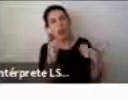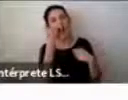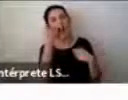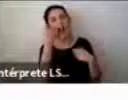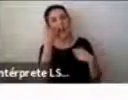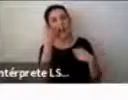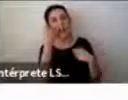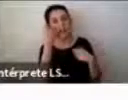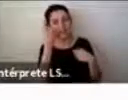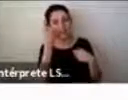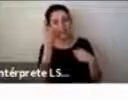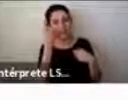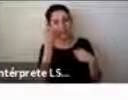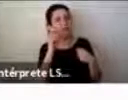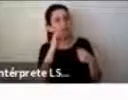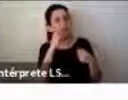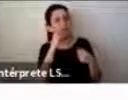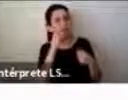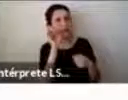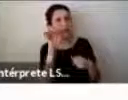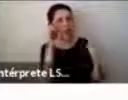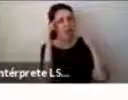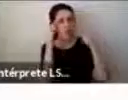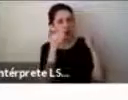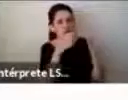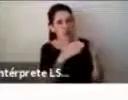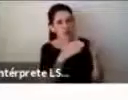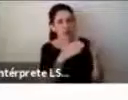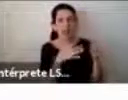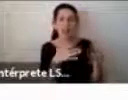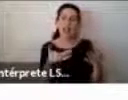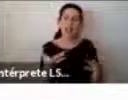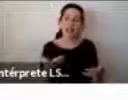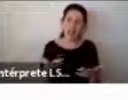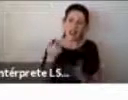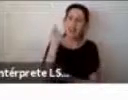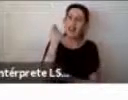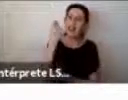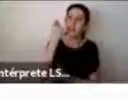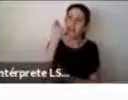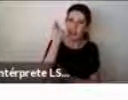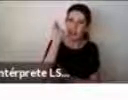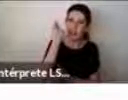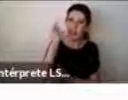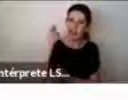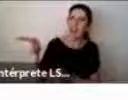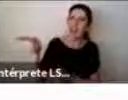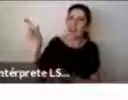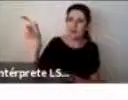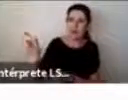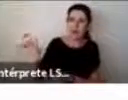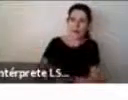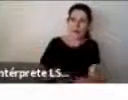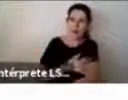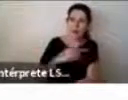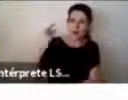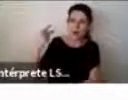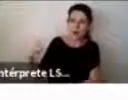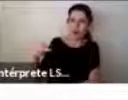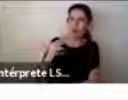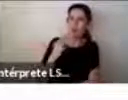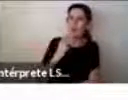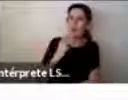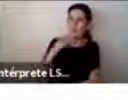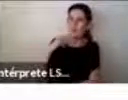un trastorno del espectro autista también voy a ser capaz de entender las emociones los sentimientos y las vivencias que